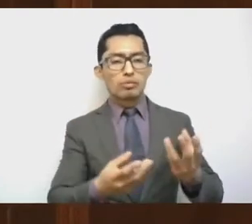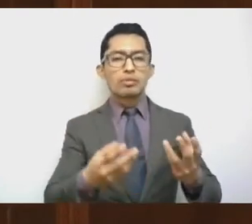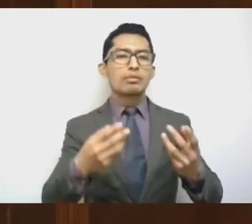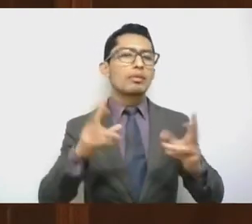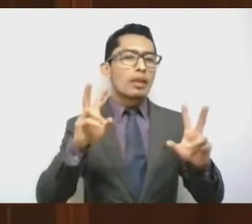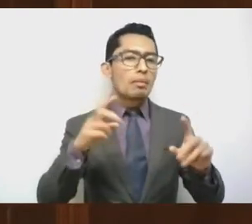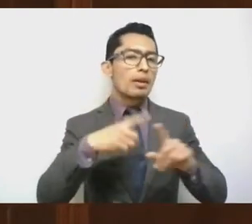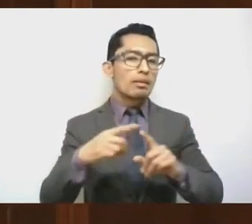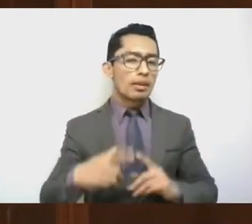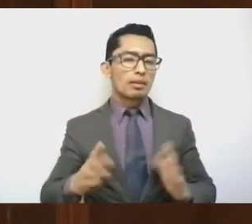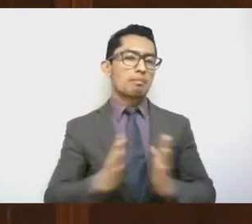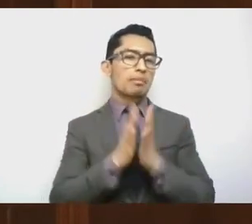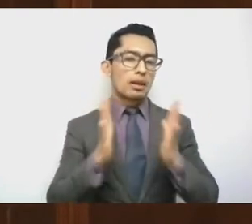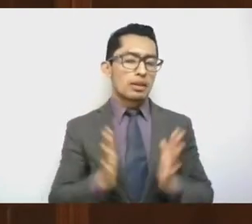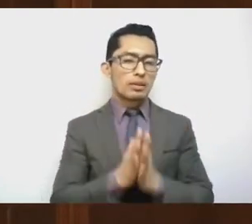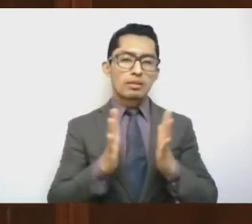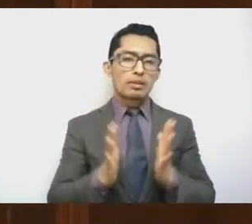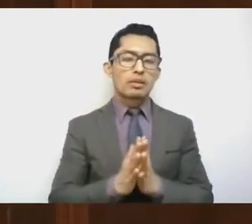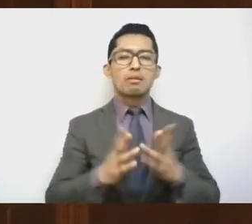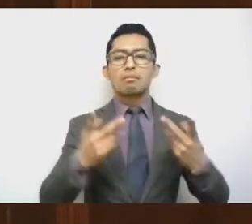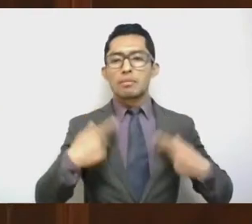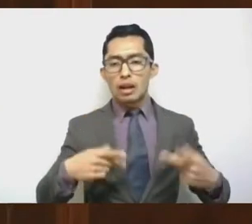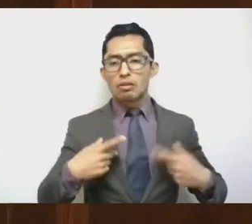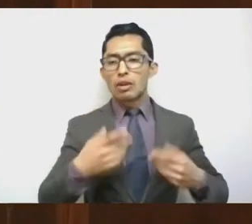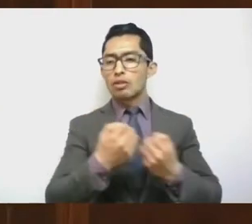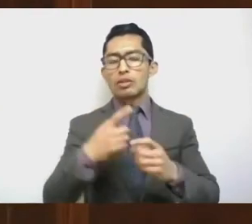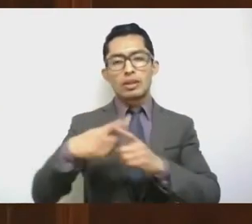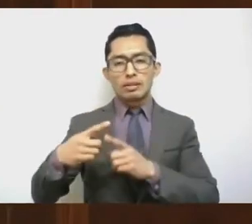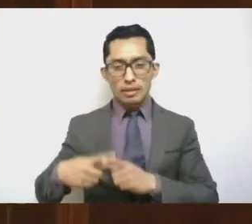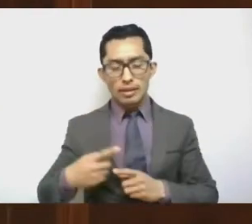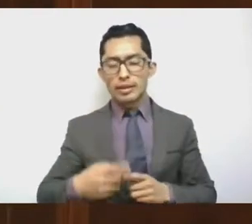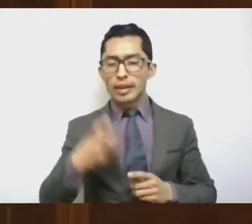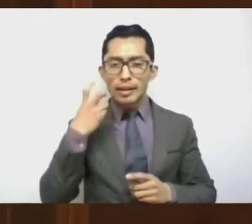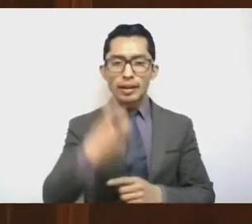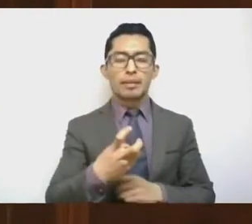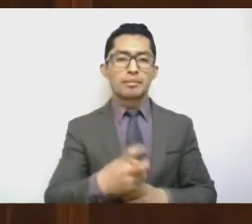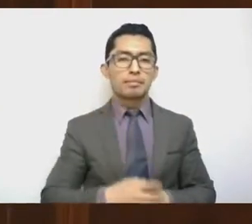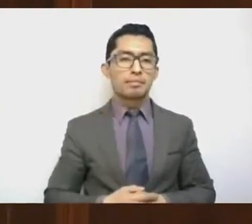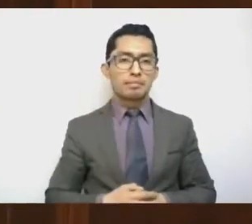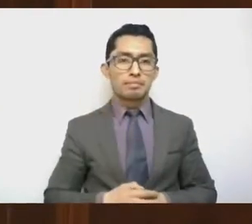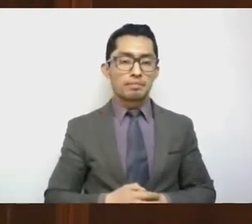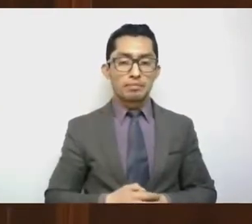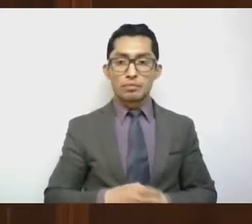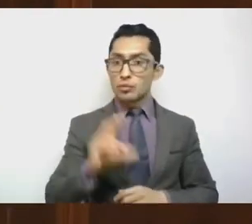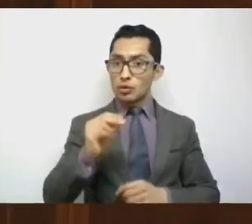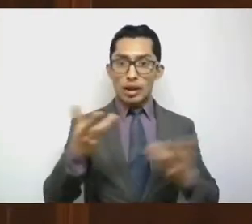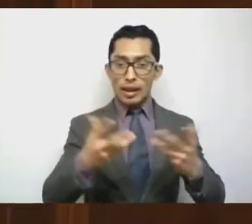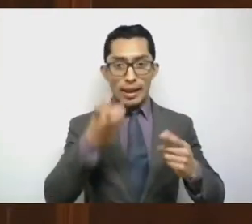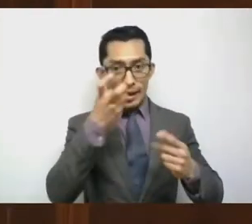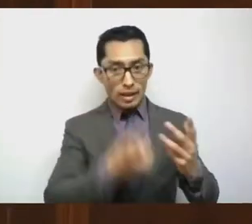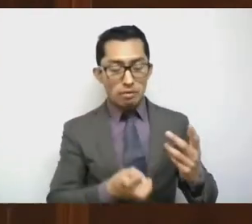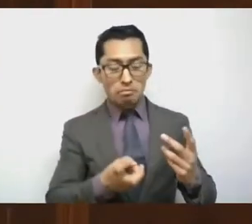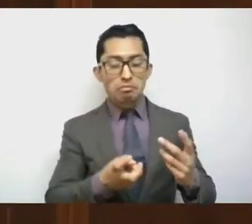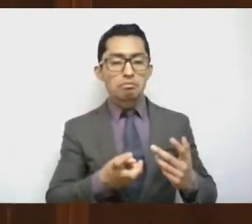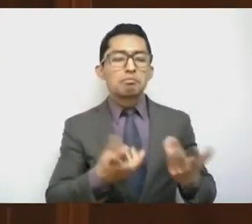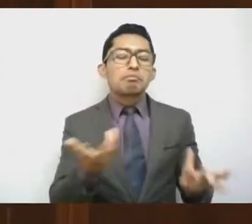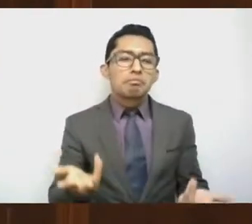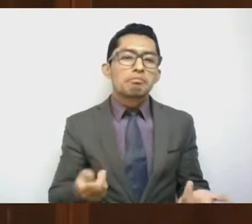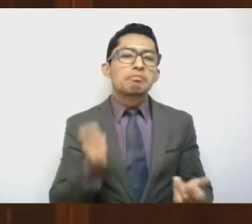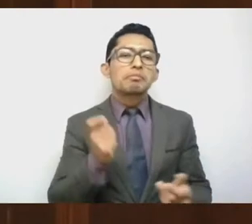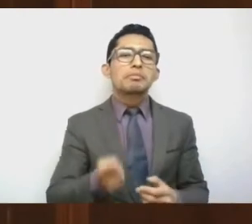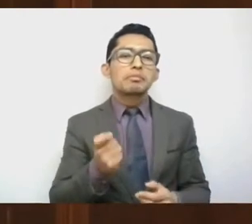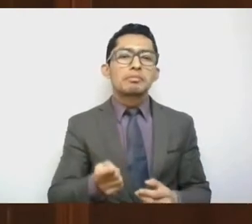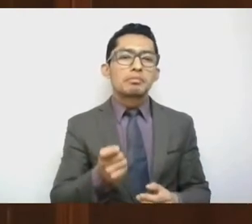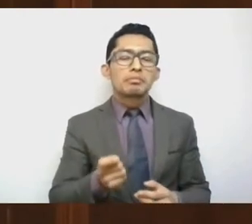participación humana y social. Si no lo hiciéramos, simple y sencillamente se quedaría